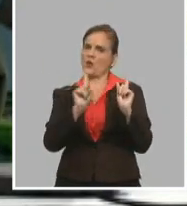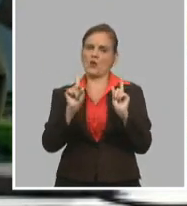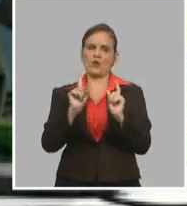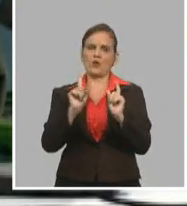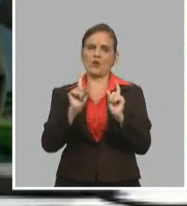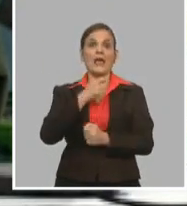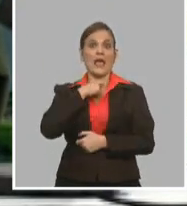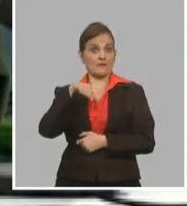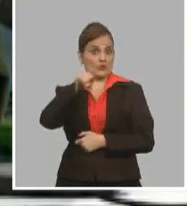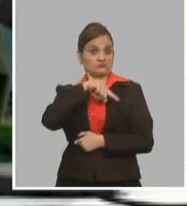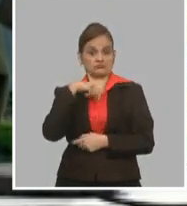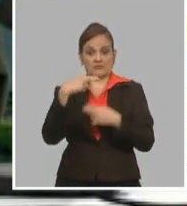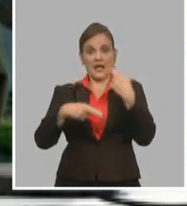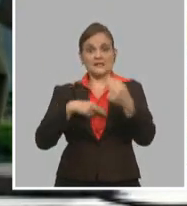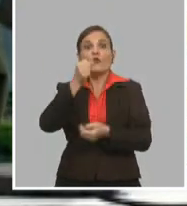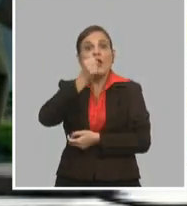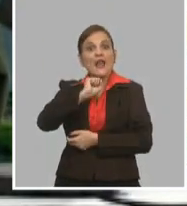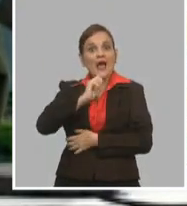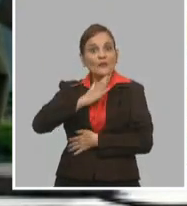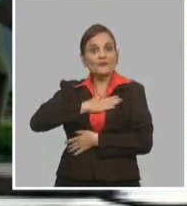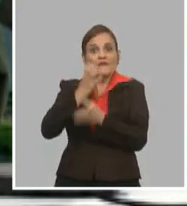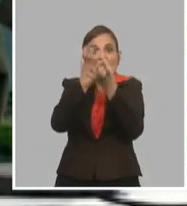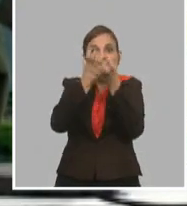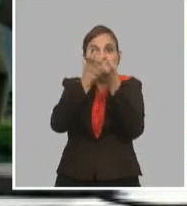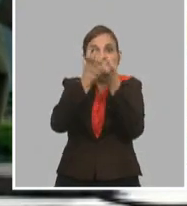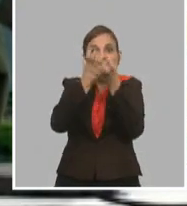las frutas propias que tenemos de la provincia?